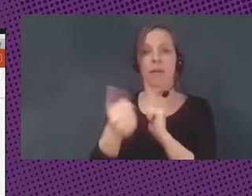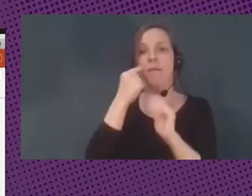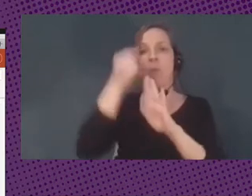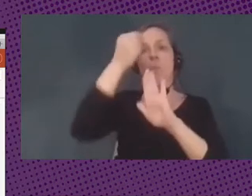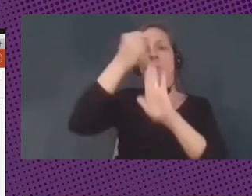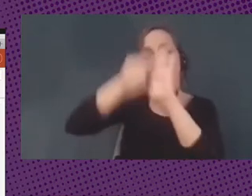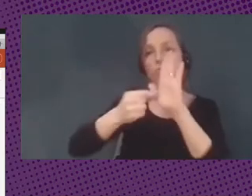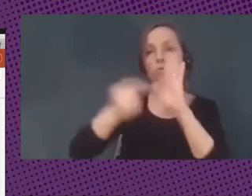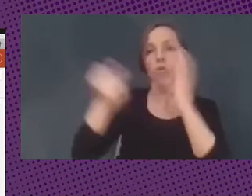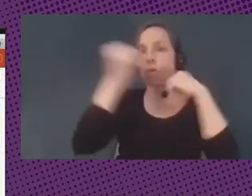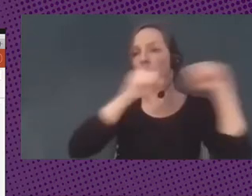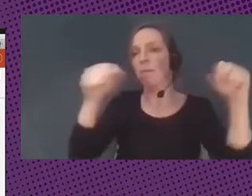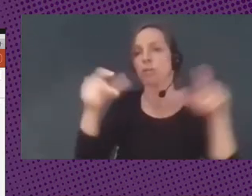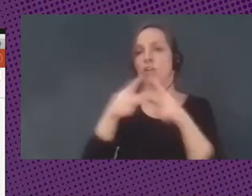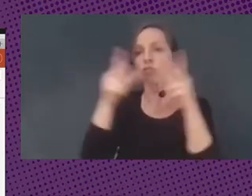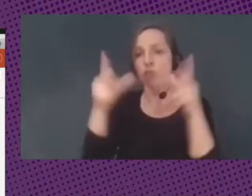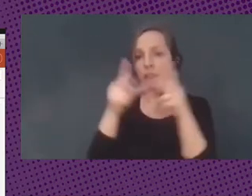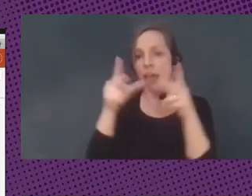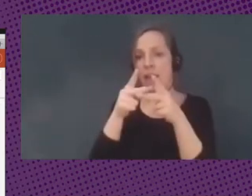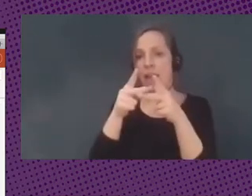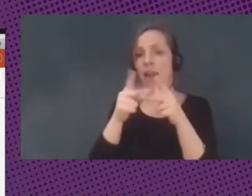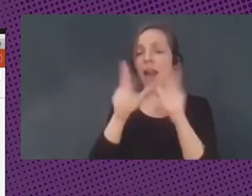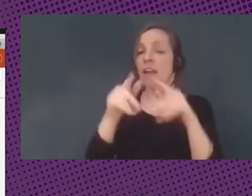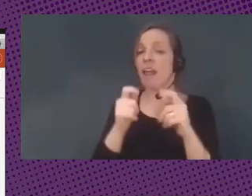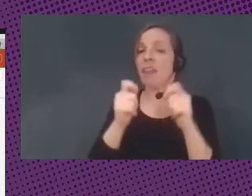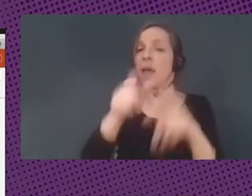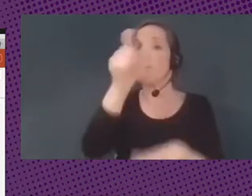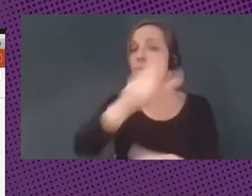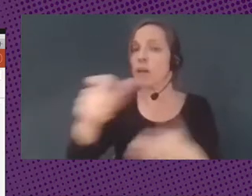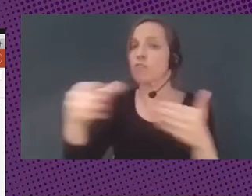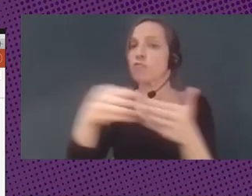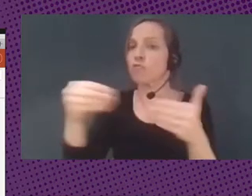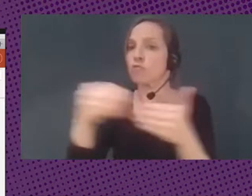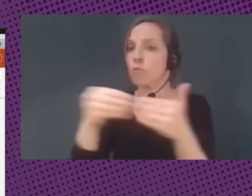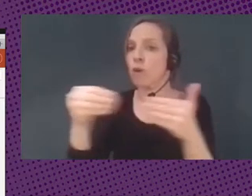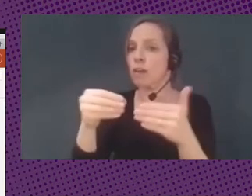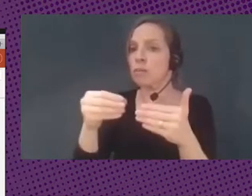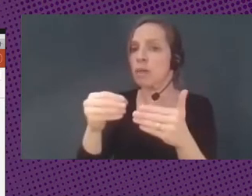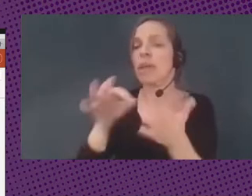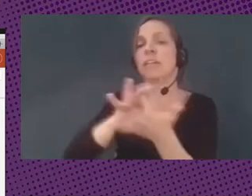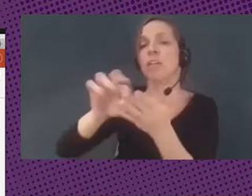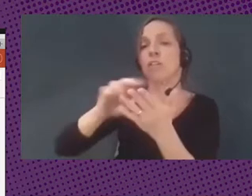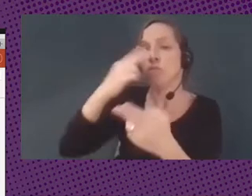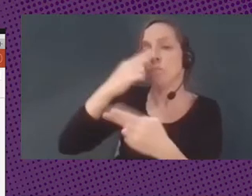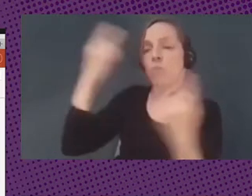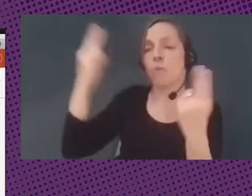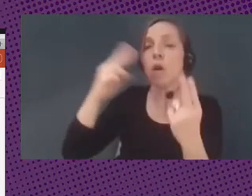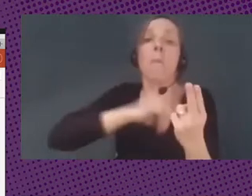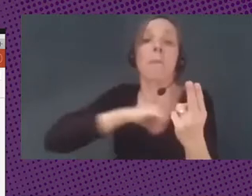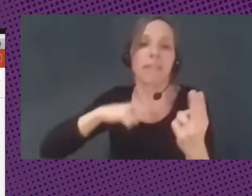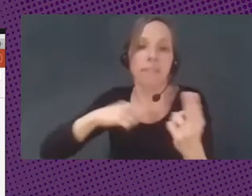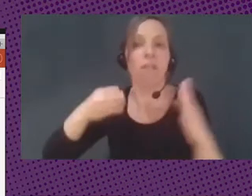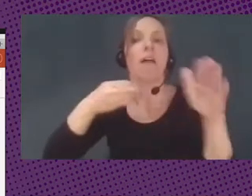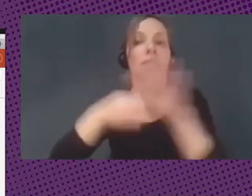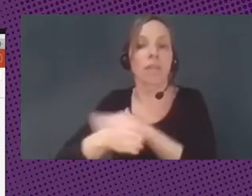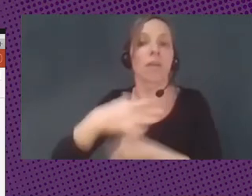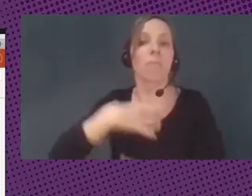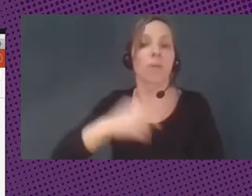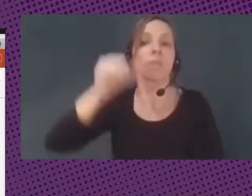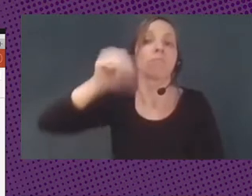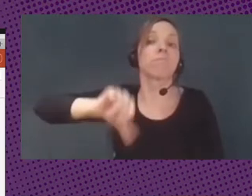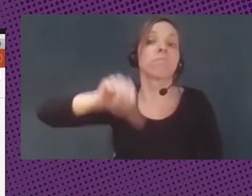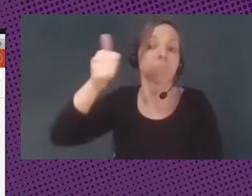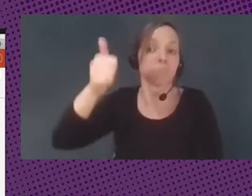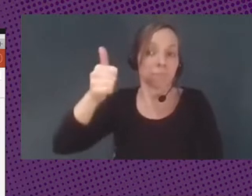social que a su vez permite que los usuarios, los ciudadanos, puedan acceder o no a otros servicios públicos o privados. Podemos tener